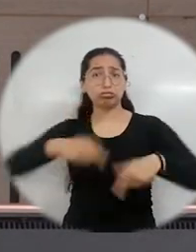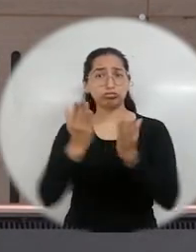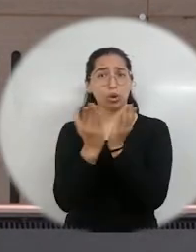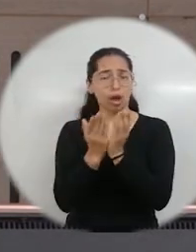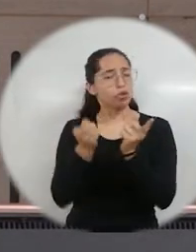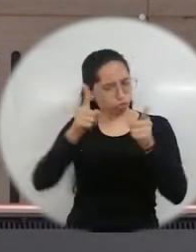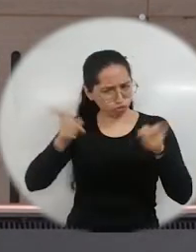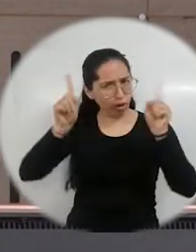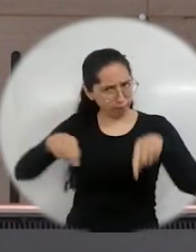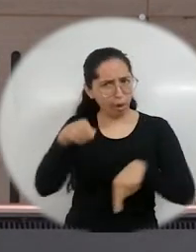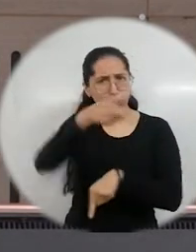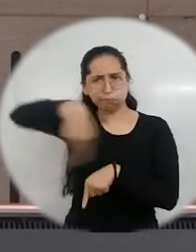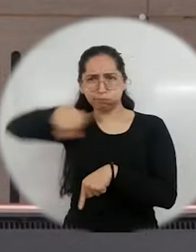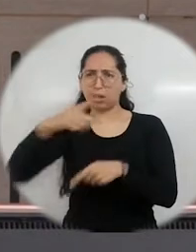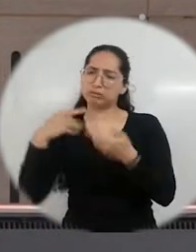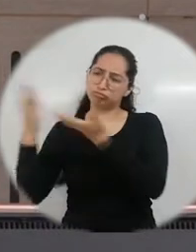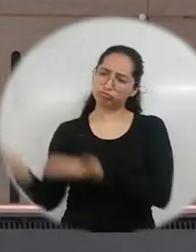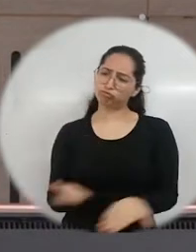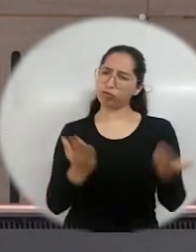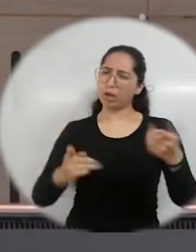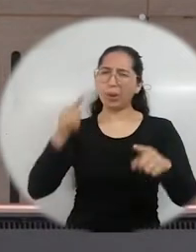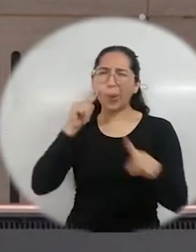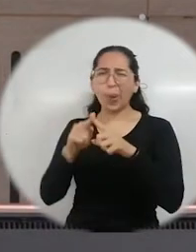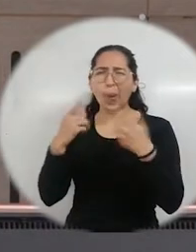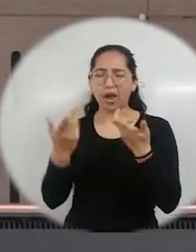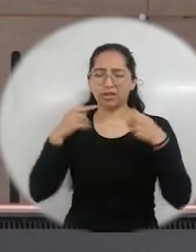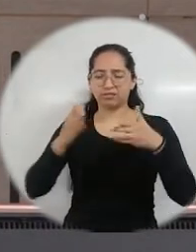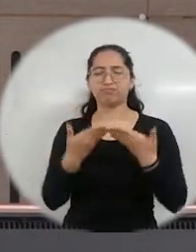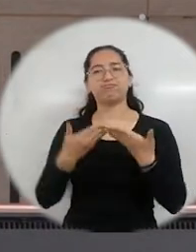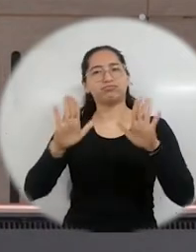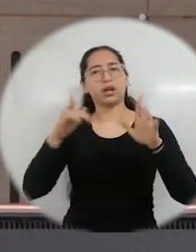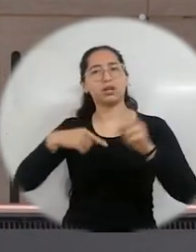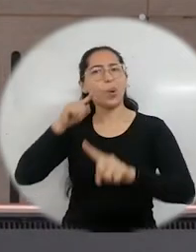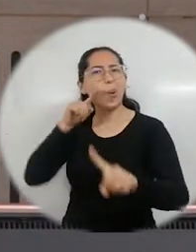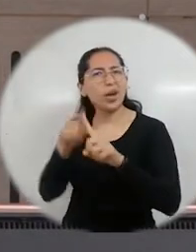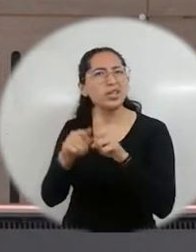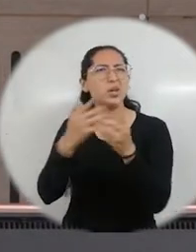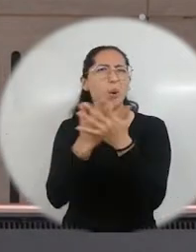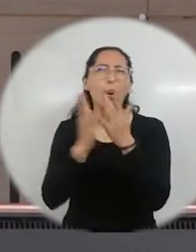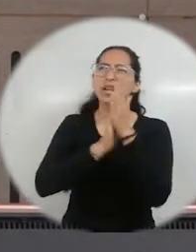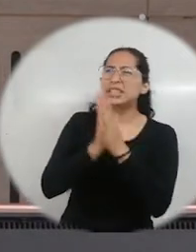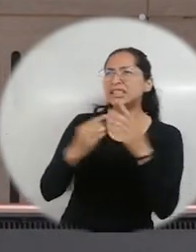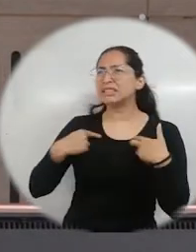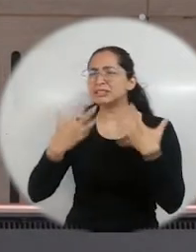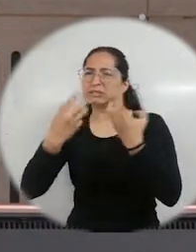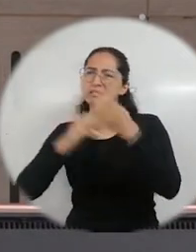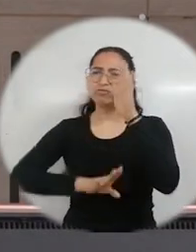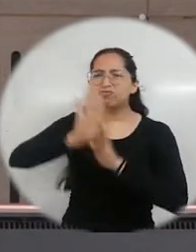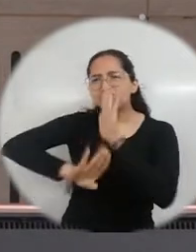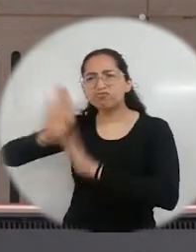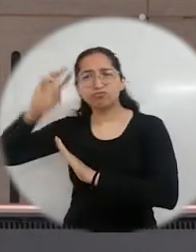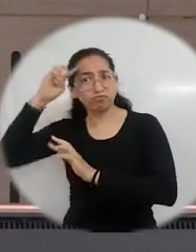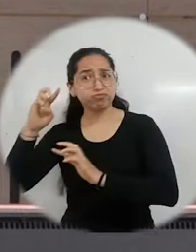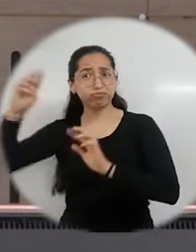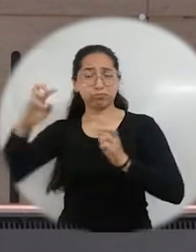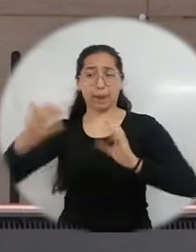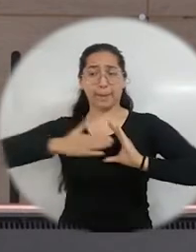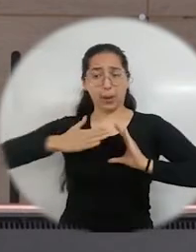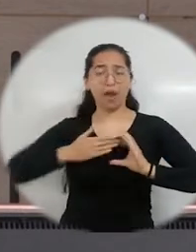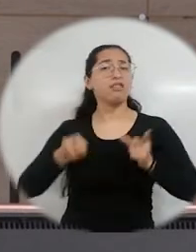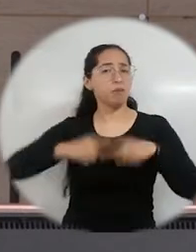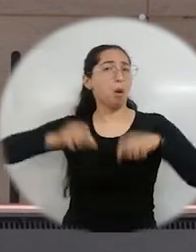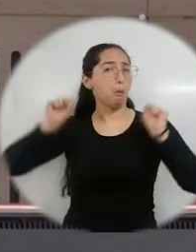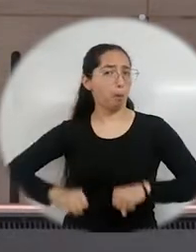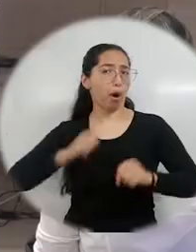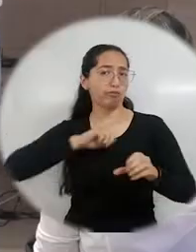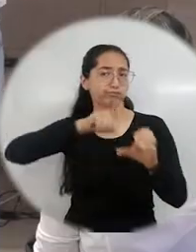sus hijas, sino también la de ustedes, porque aquí pueden encontrar el espacio para realizar y cumplir su propósito de crecimiento profesional